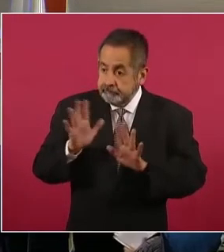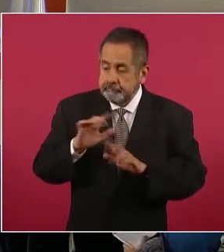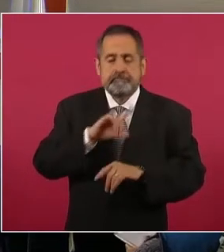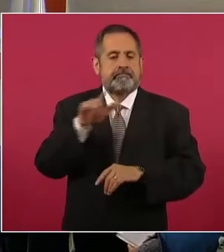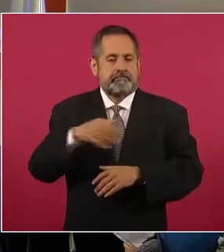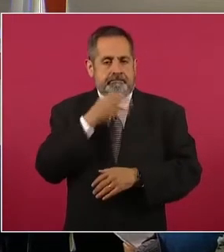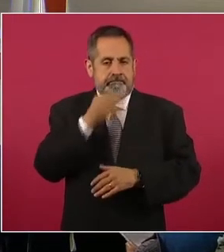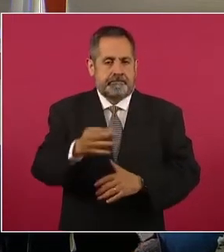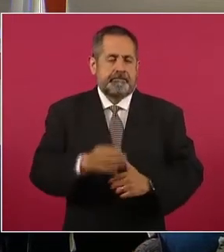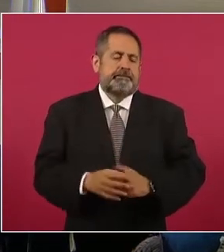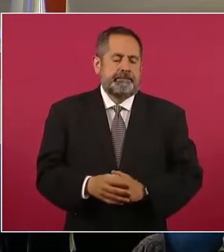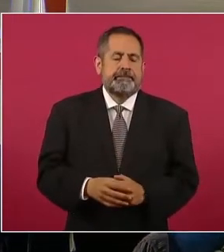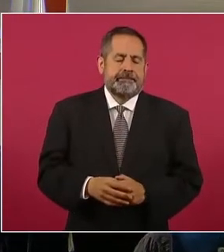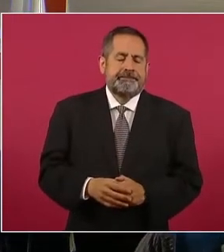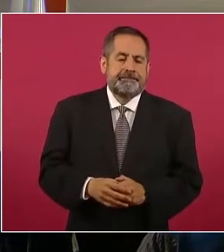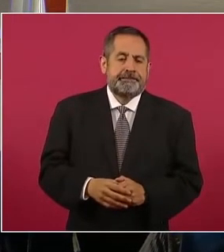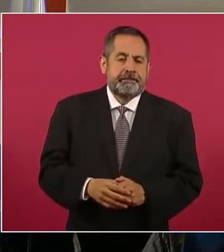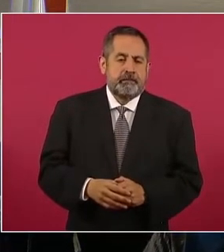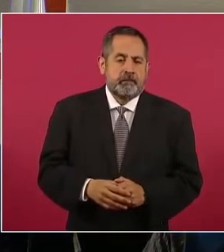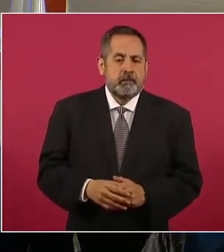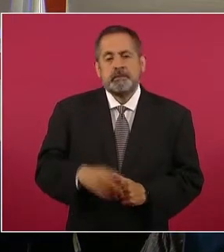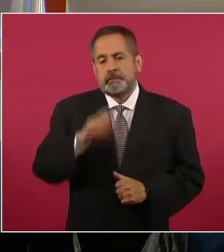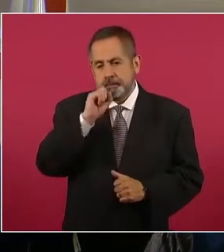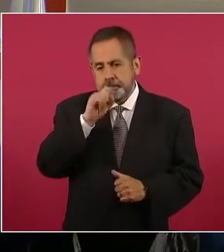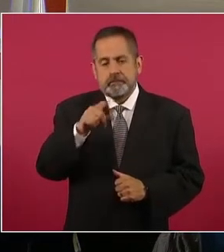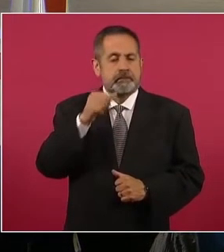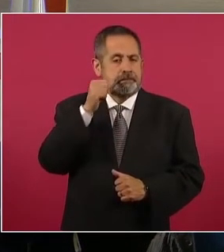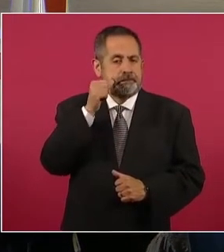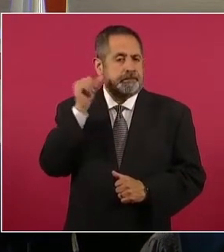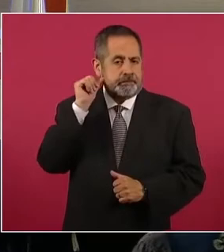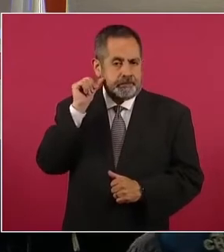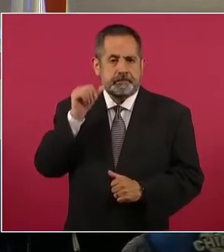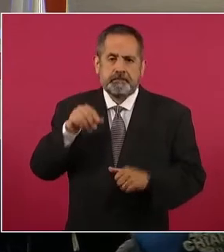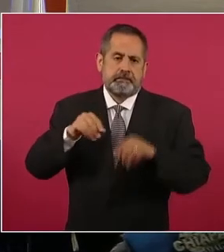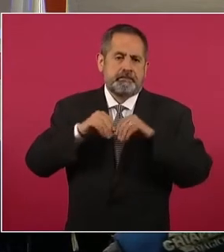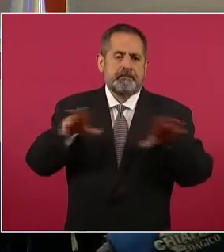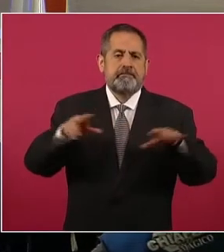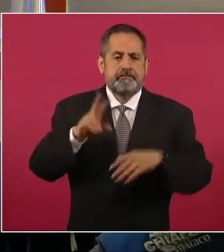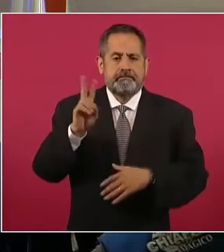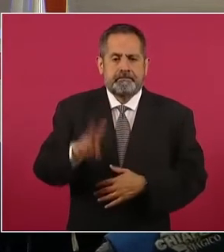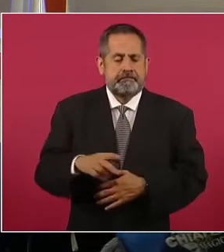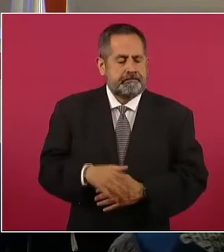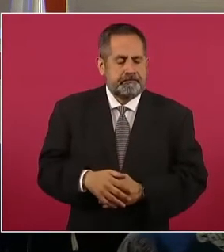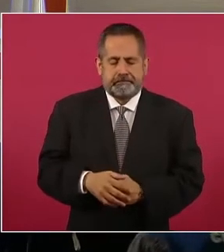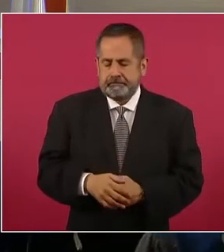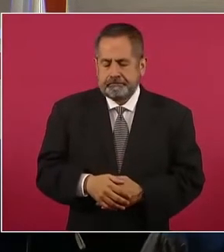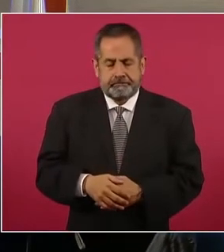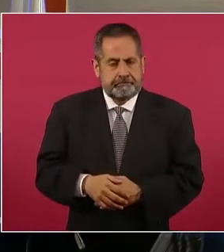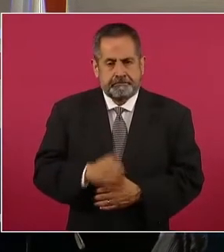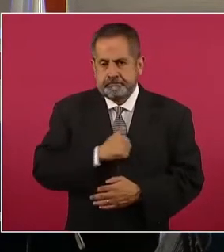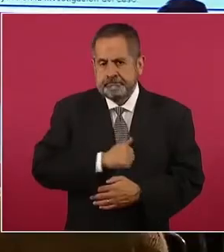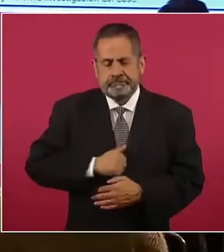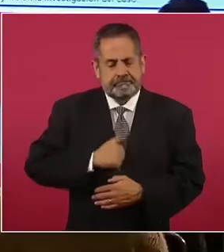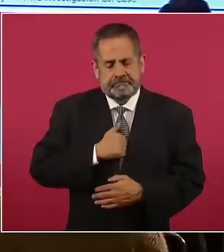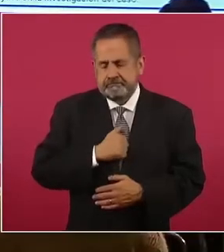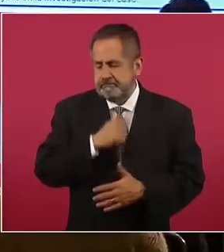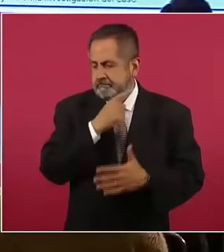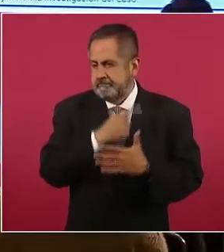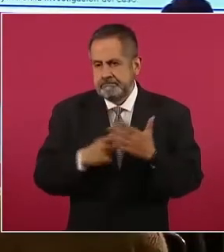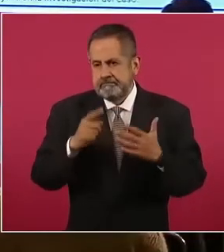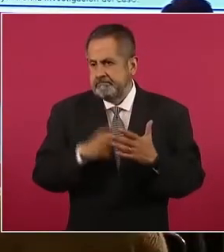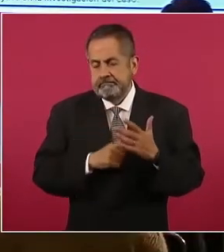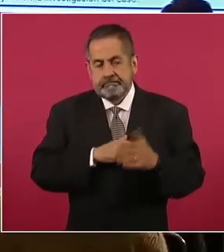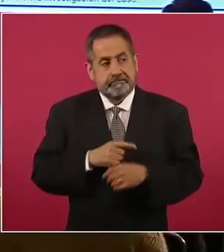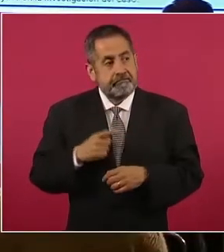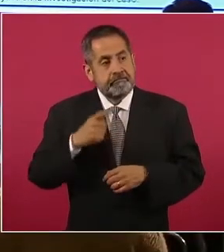También, como ayer se dio a conocer el lamentable y reprobable homicidio en